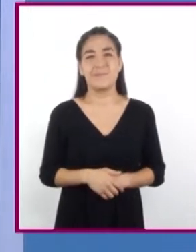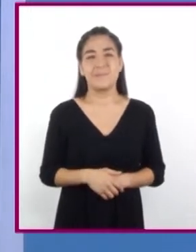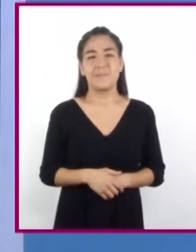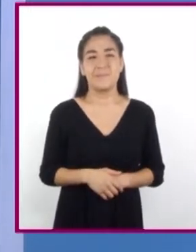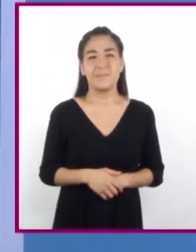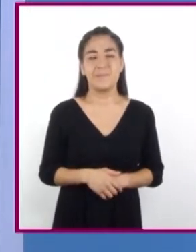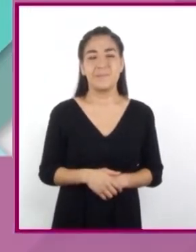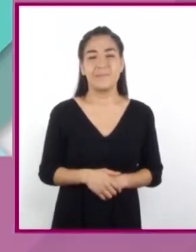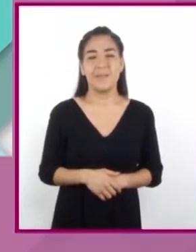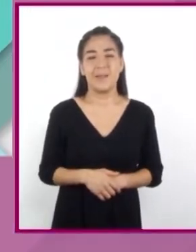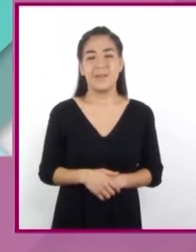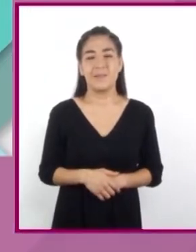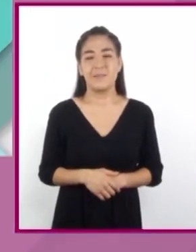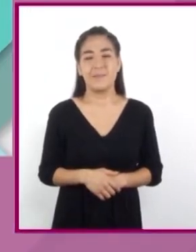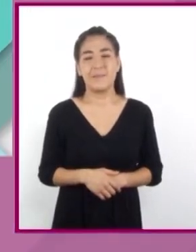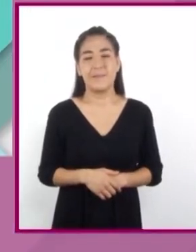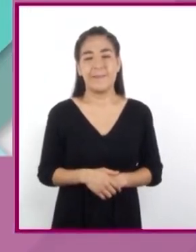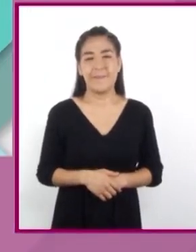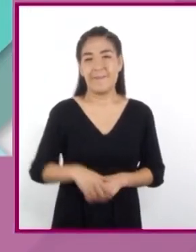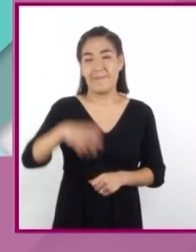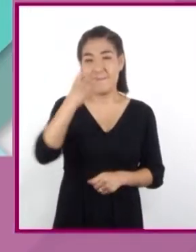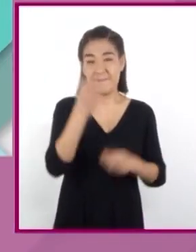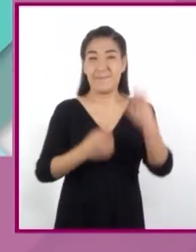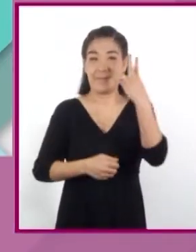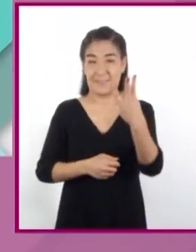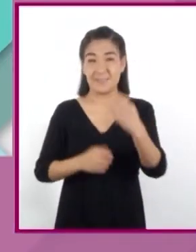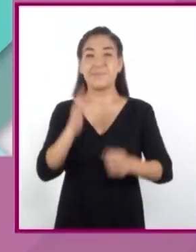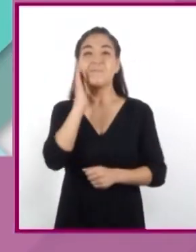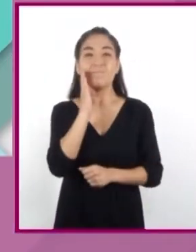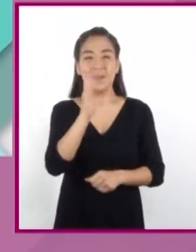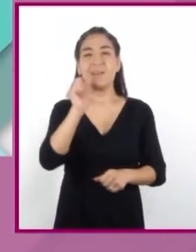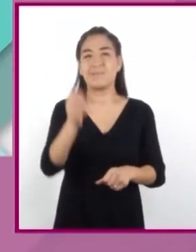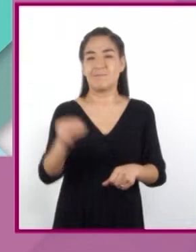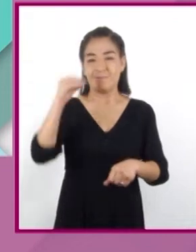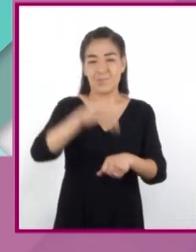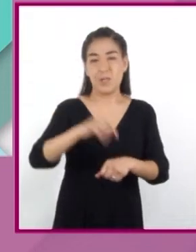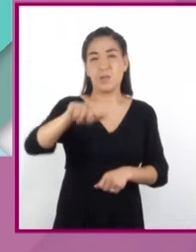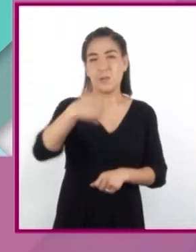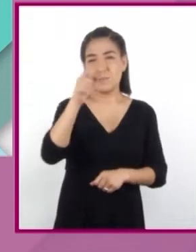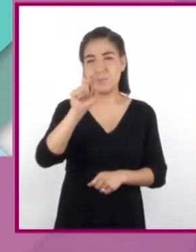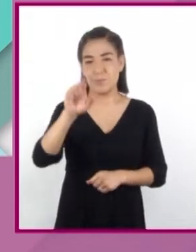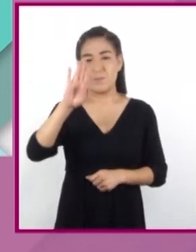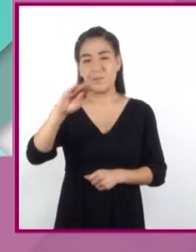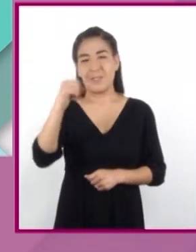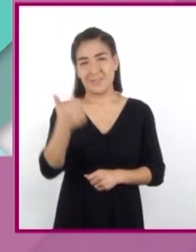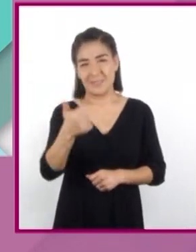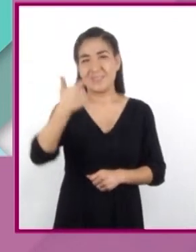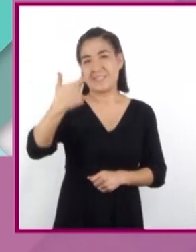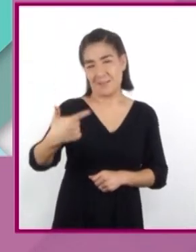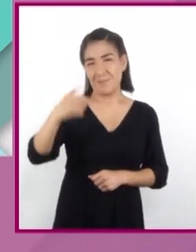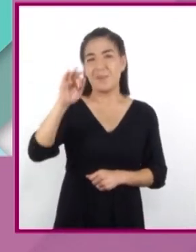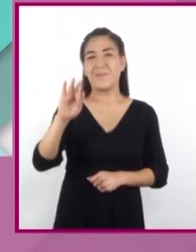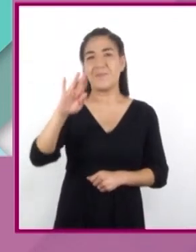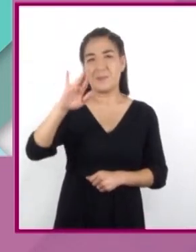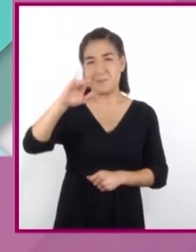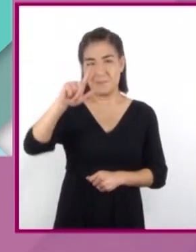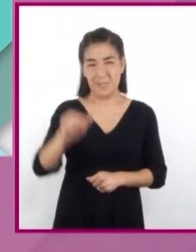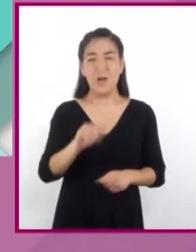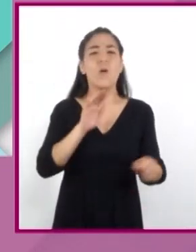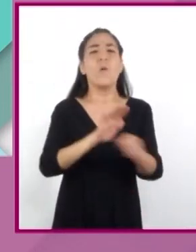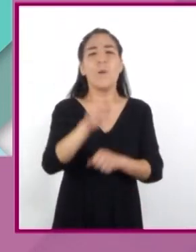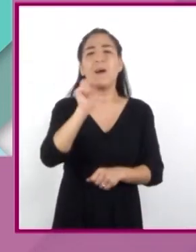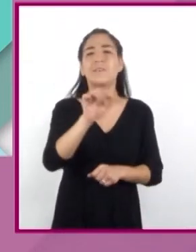Tenemos que tres manzanas aportan 12.96 gramos de fibra. Para encontrar la constante de